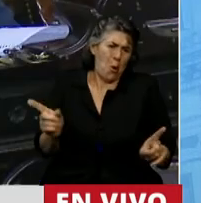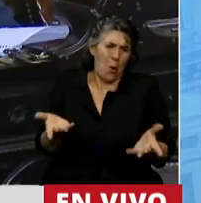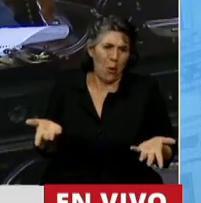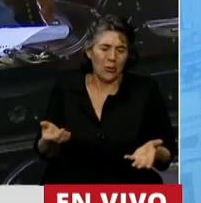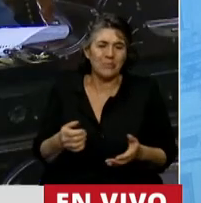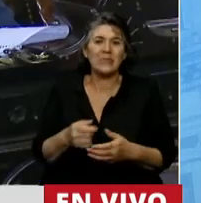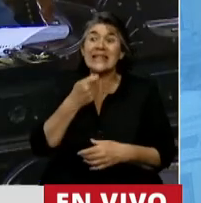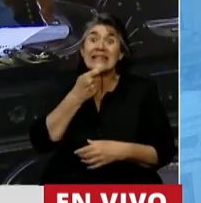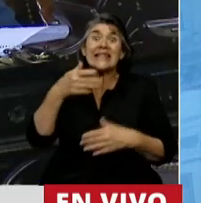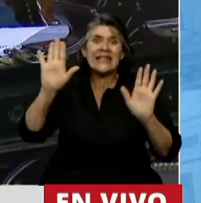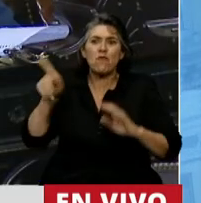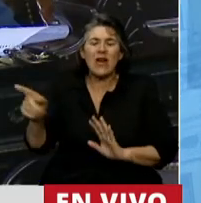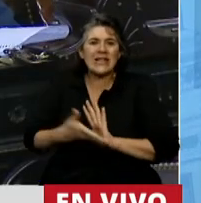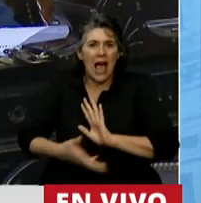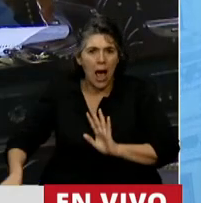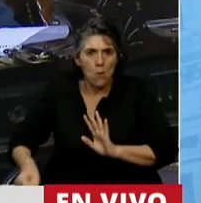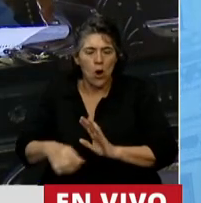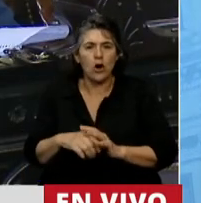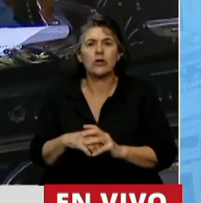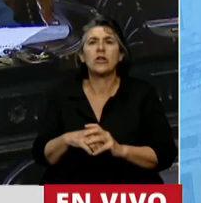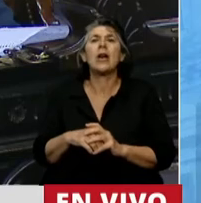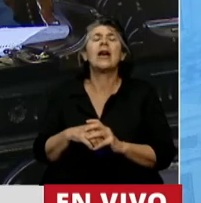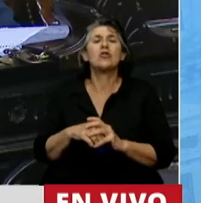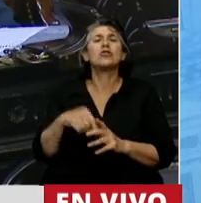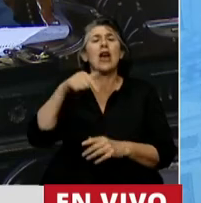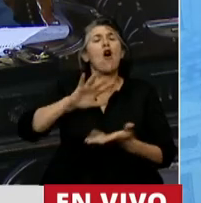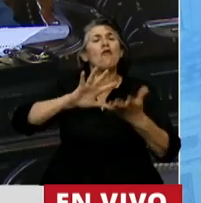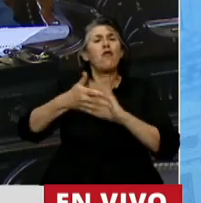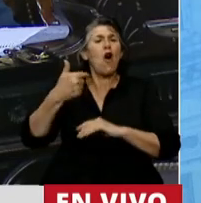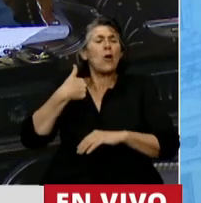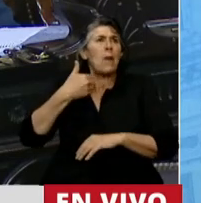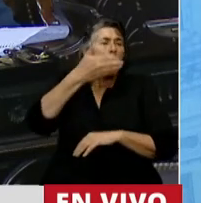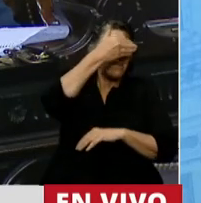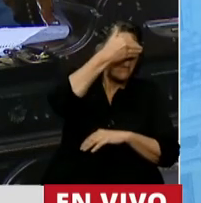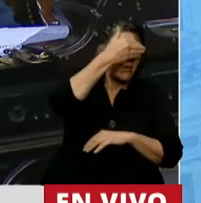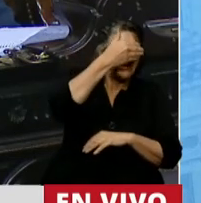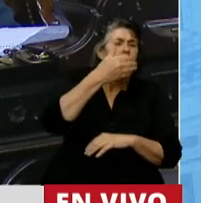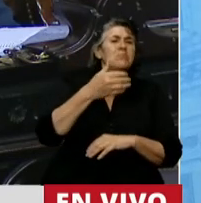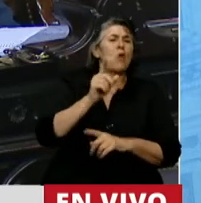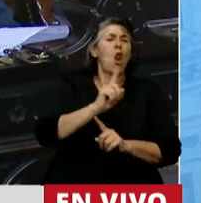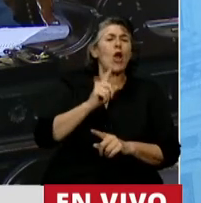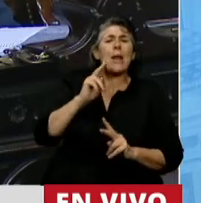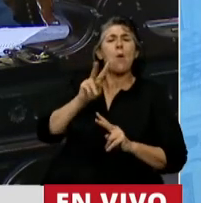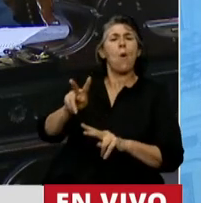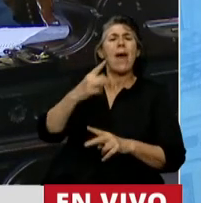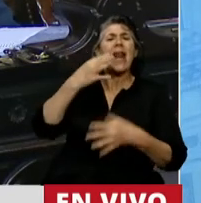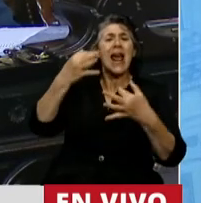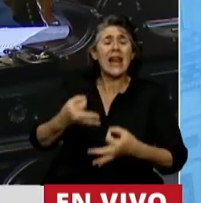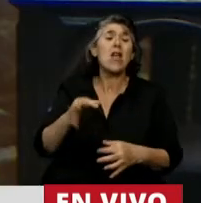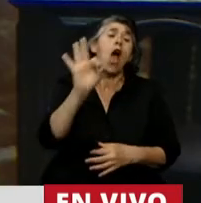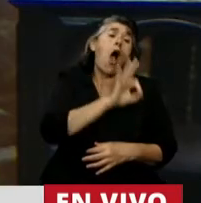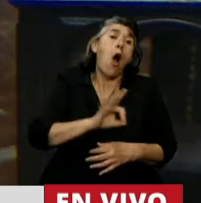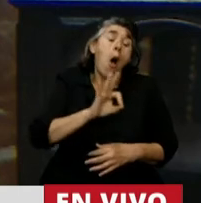Entonces, creo que estamos negando ver la realidad, Presidente, o hay hipocresía también en interpretarla.